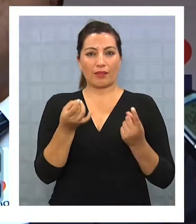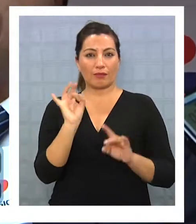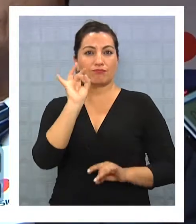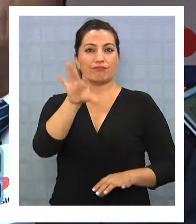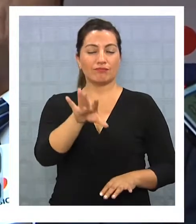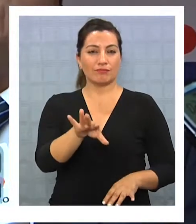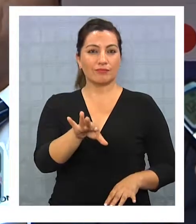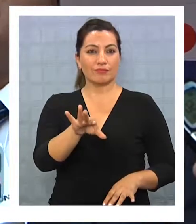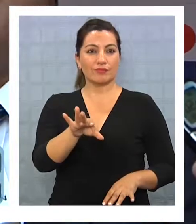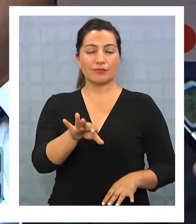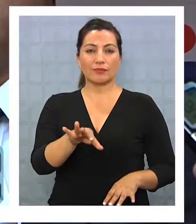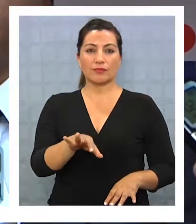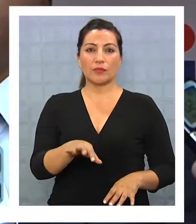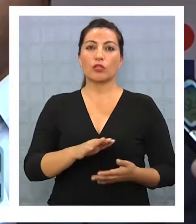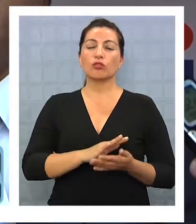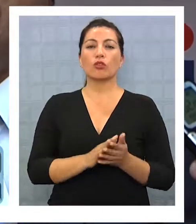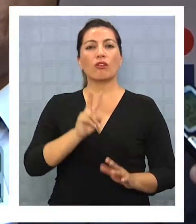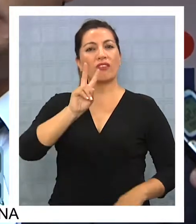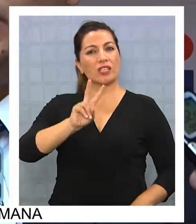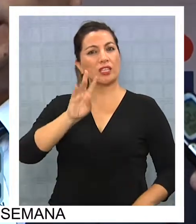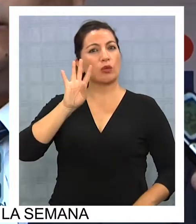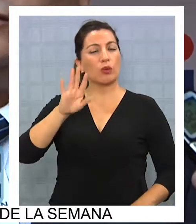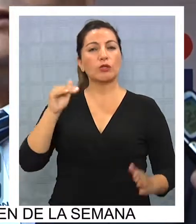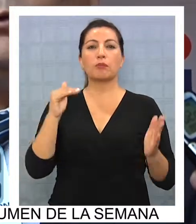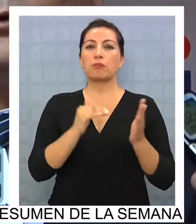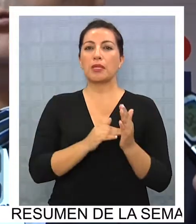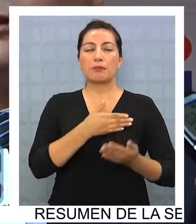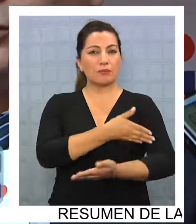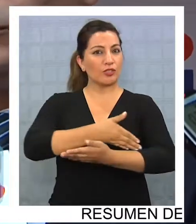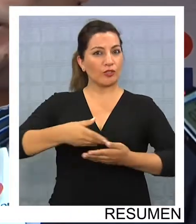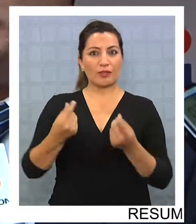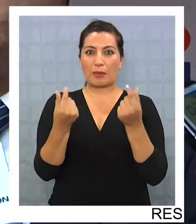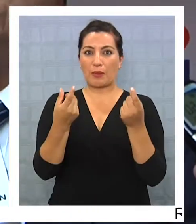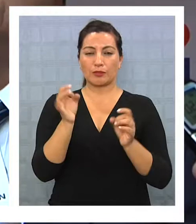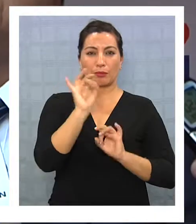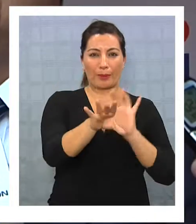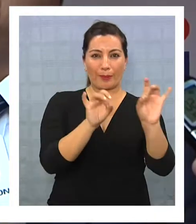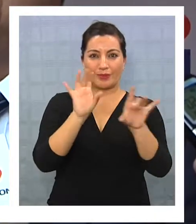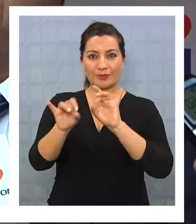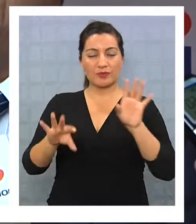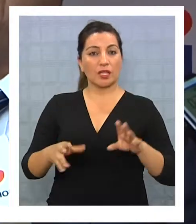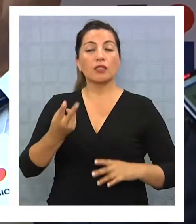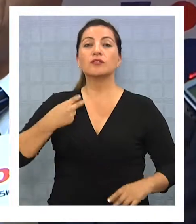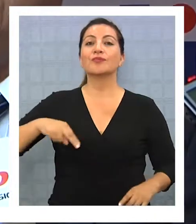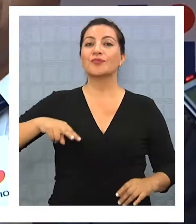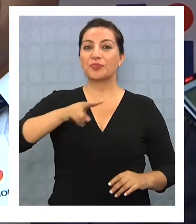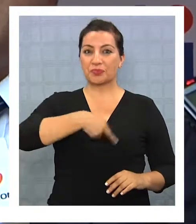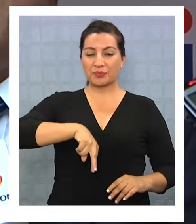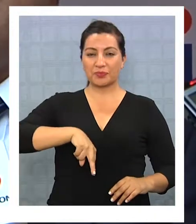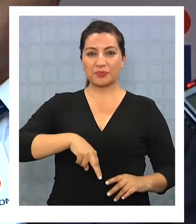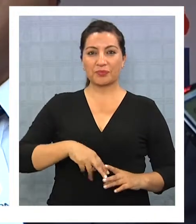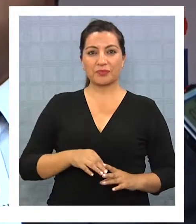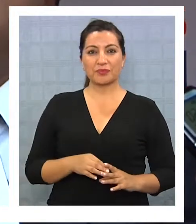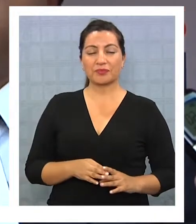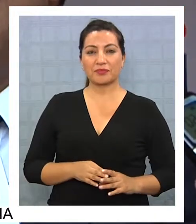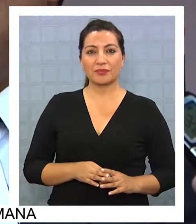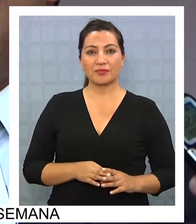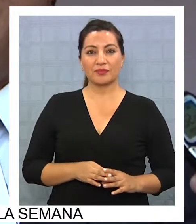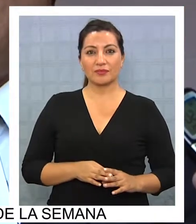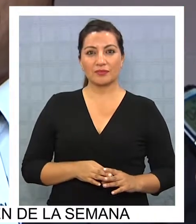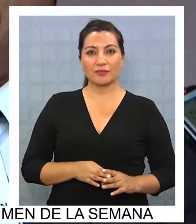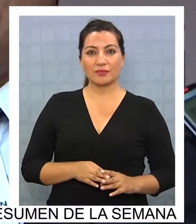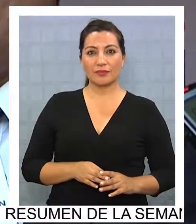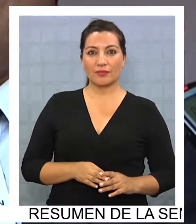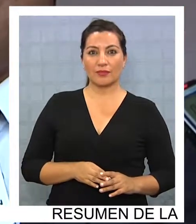pago en la región, con cifras en orden a los 24.000 millones de pesos, y estamos prácticamente